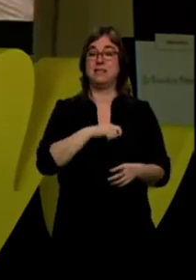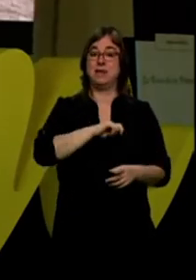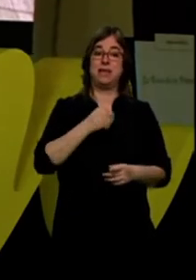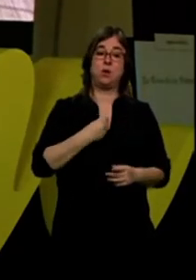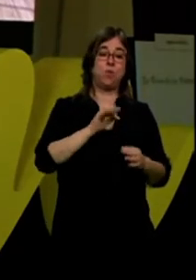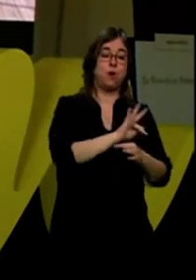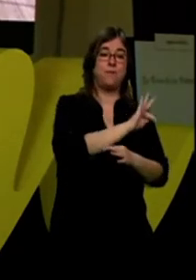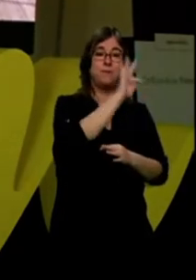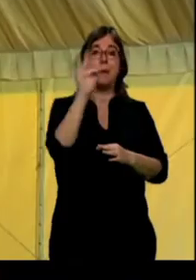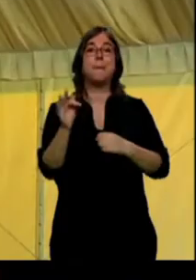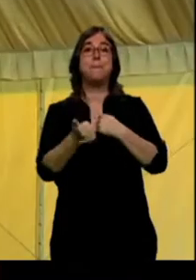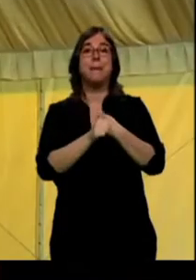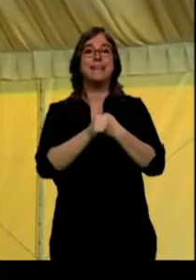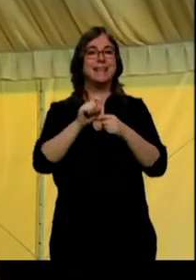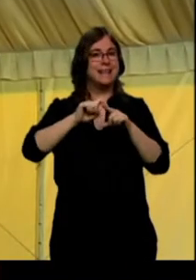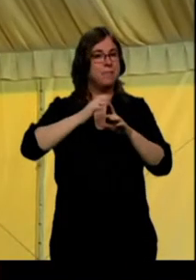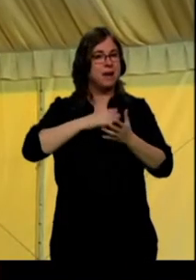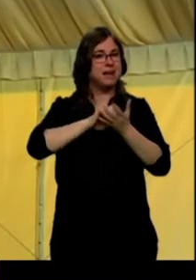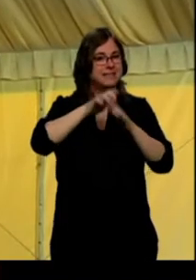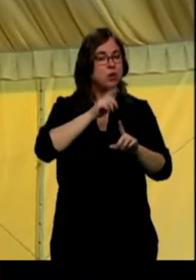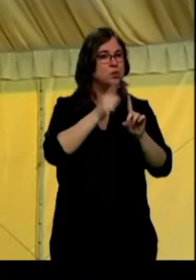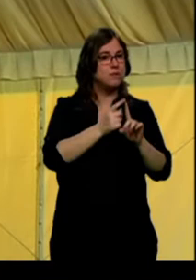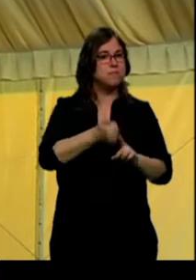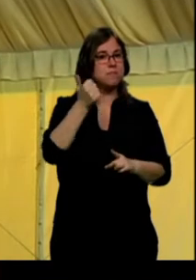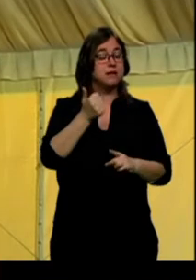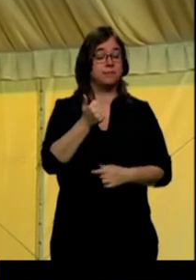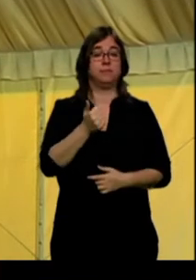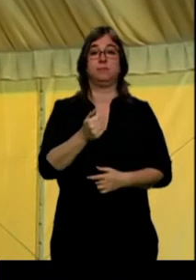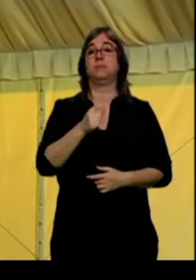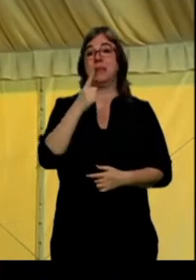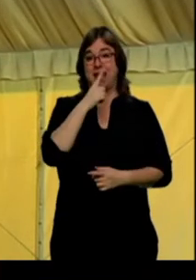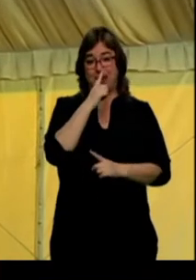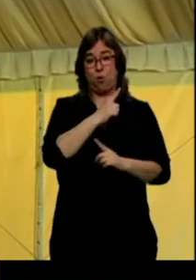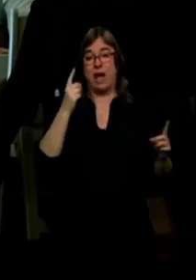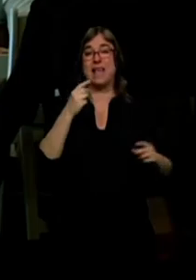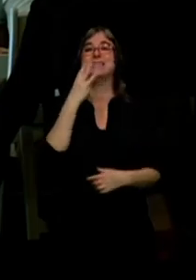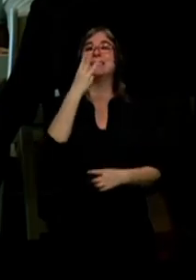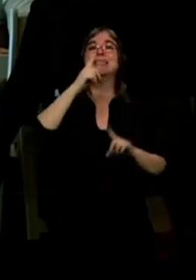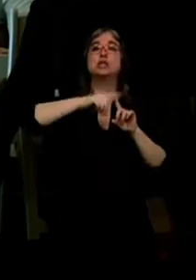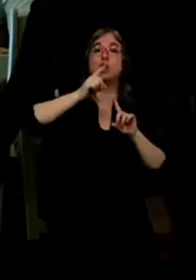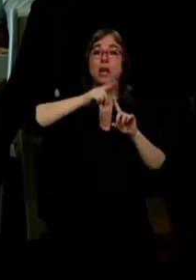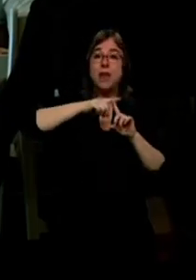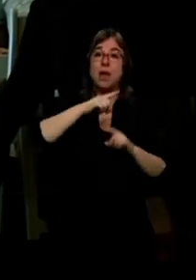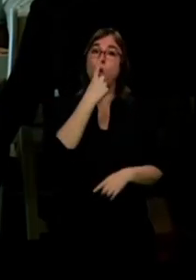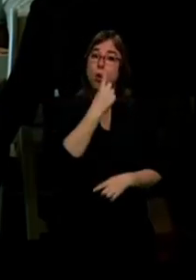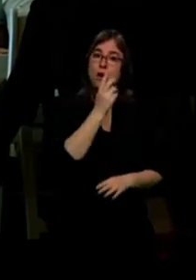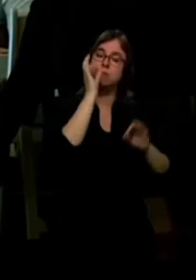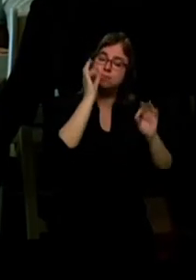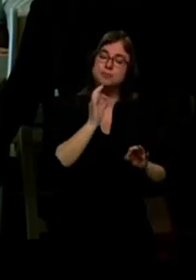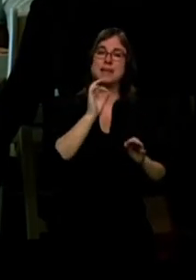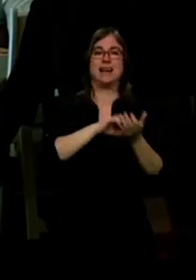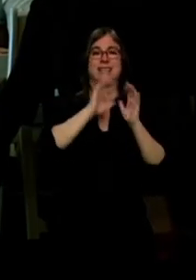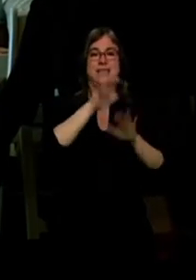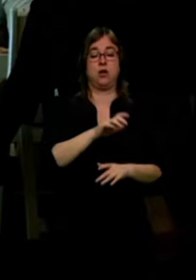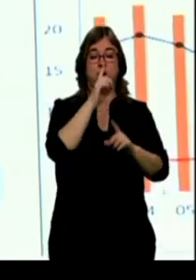la patata de Castilla y León. De las tres toneladas de patata que se consumen en España, una procede de Castilla y León. Este año se han